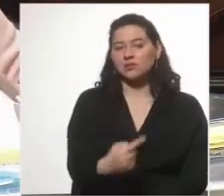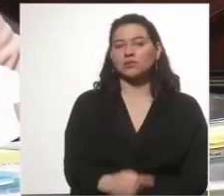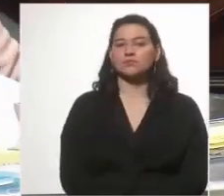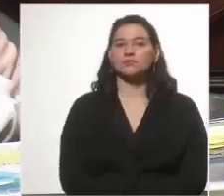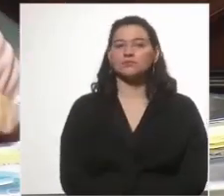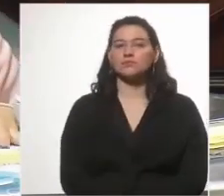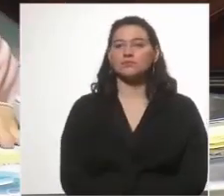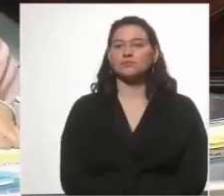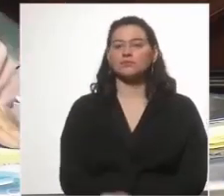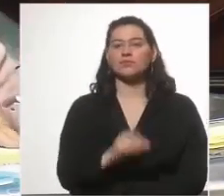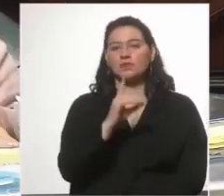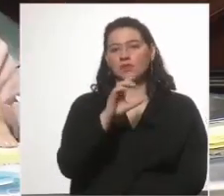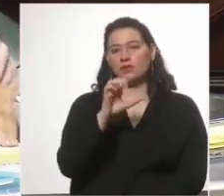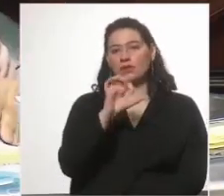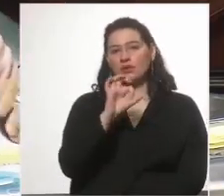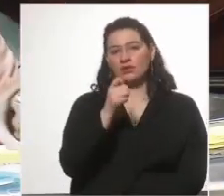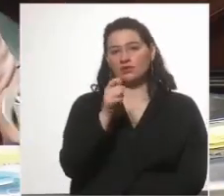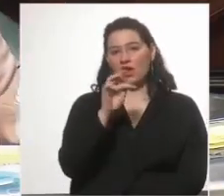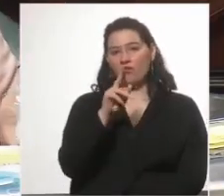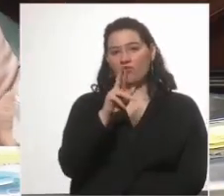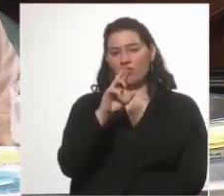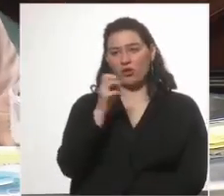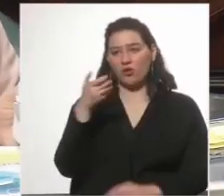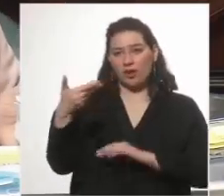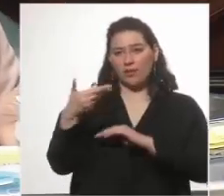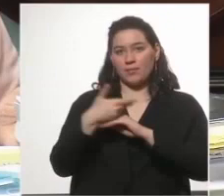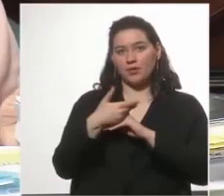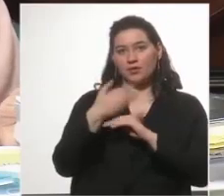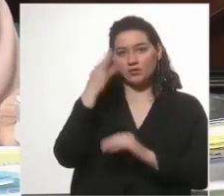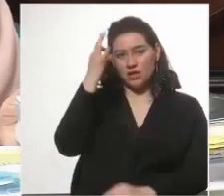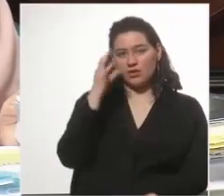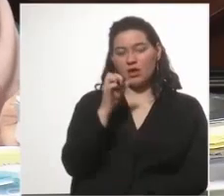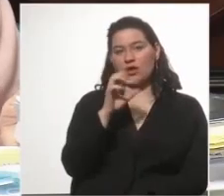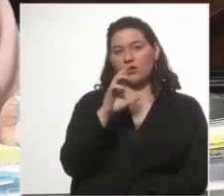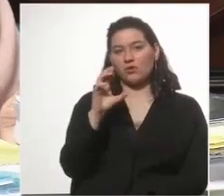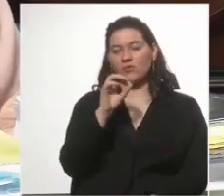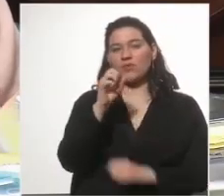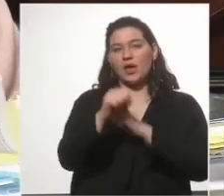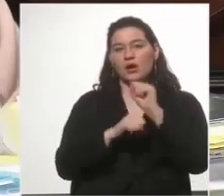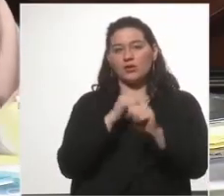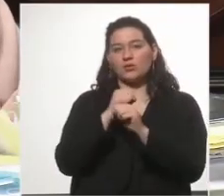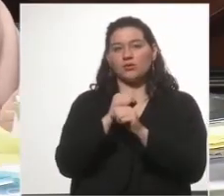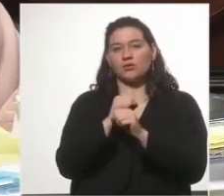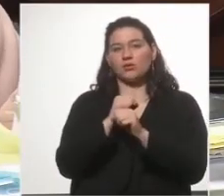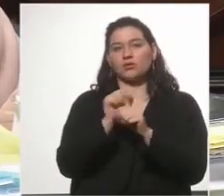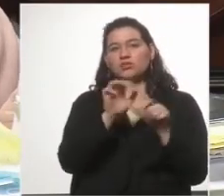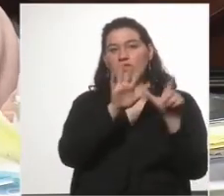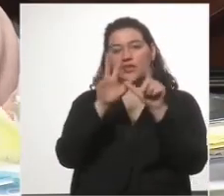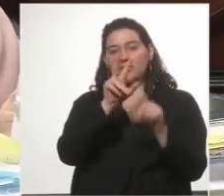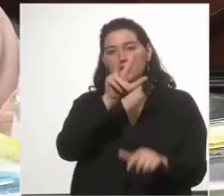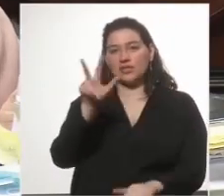El desafuero solicitado al Senador Erro, en el año 73,